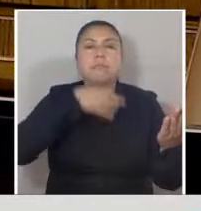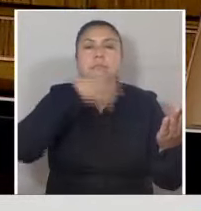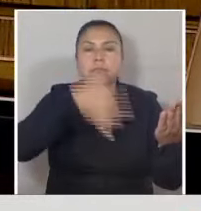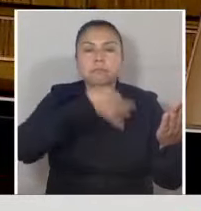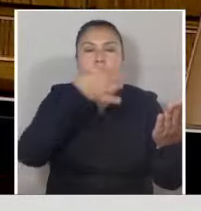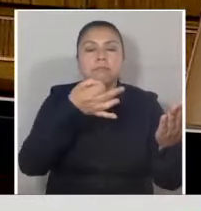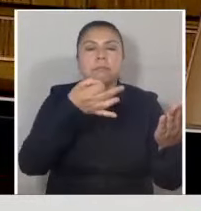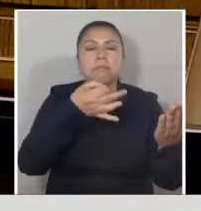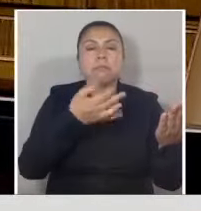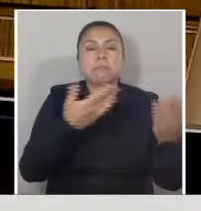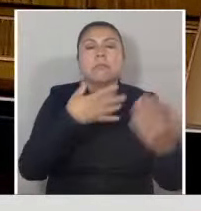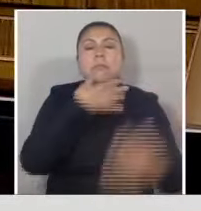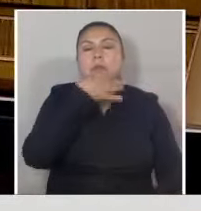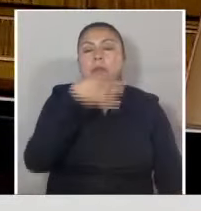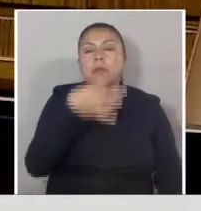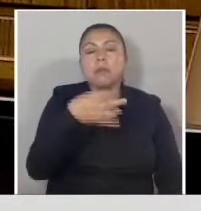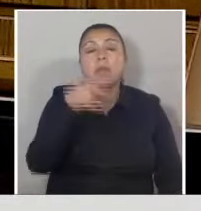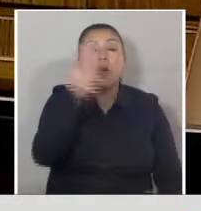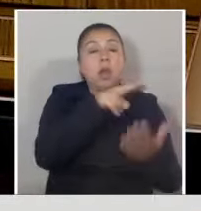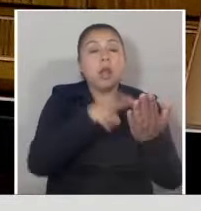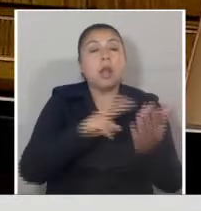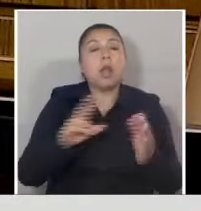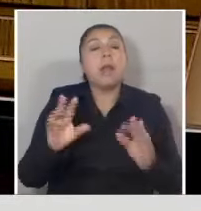leerla, Presidenta.